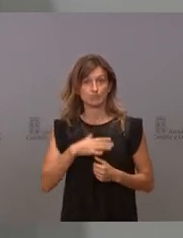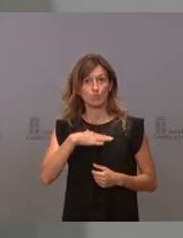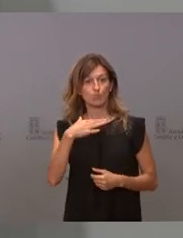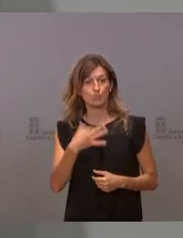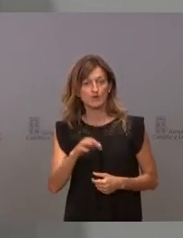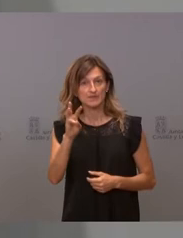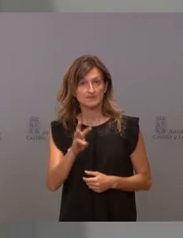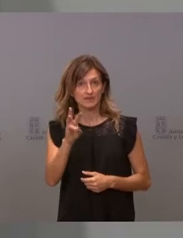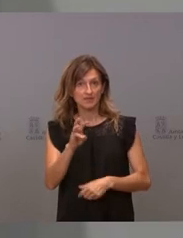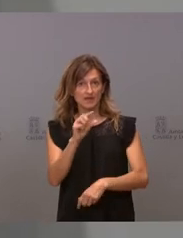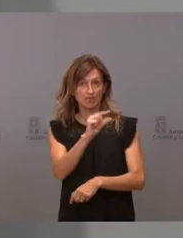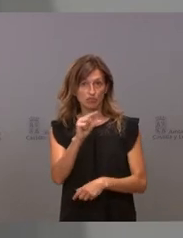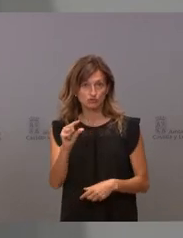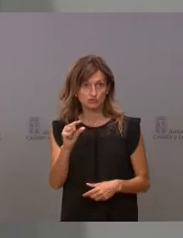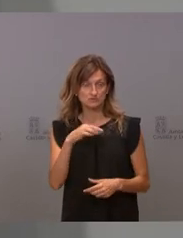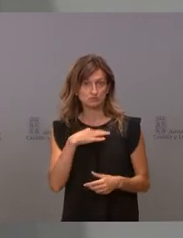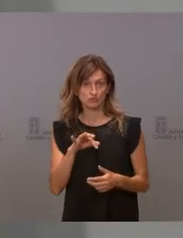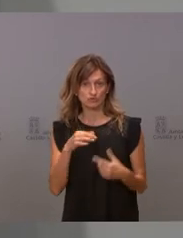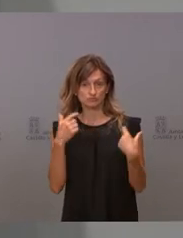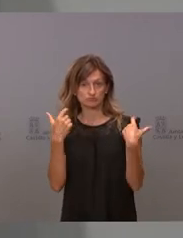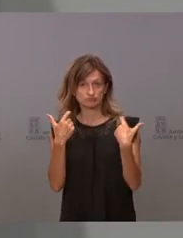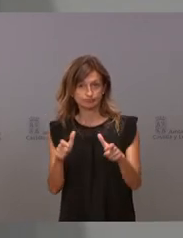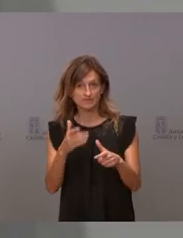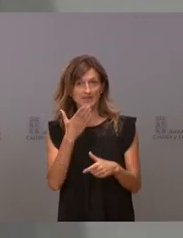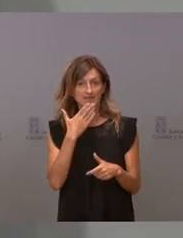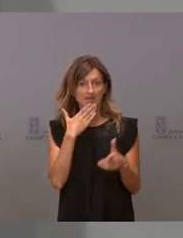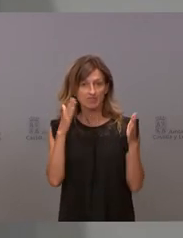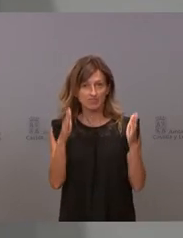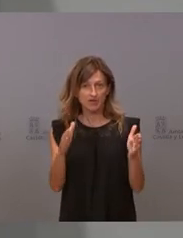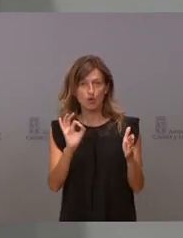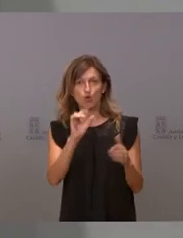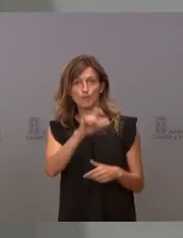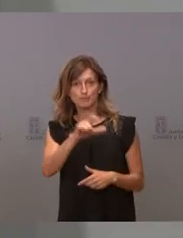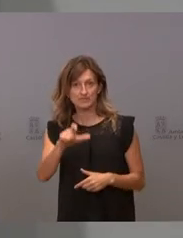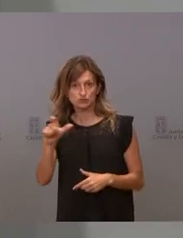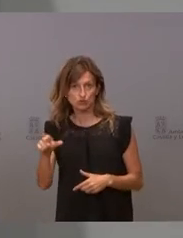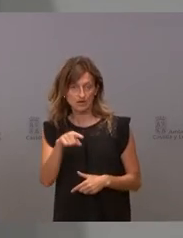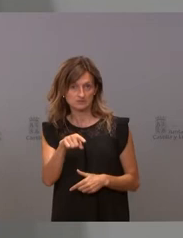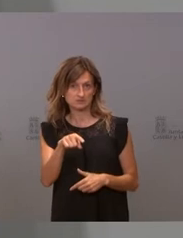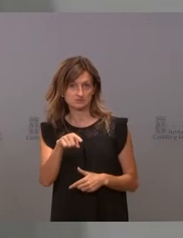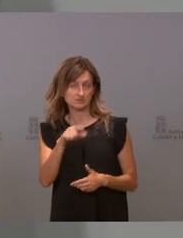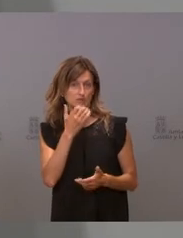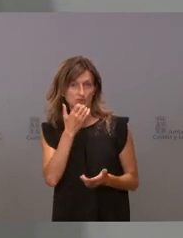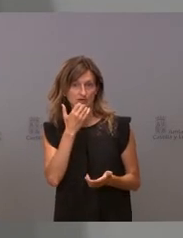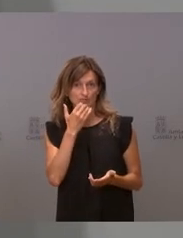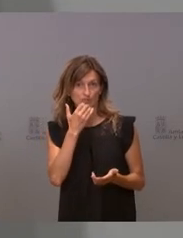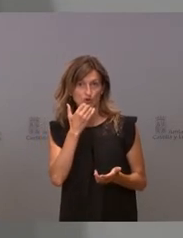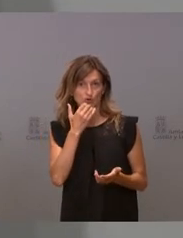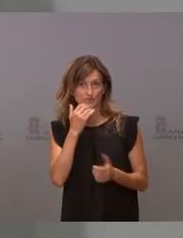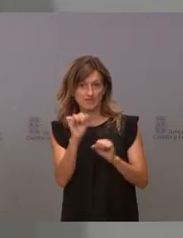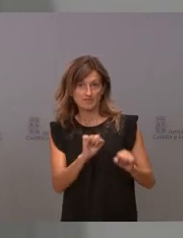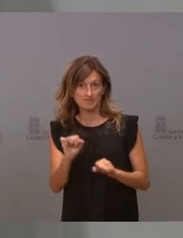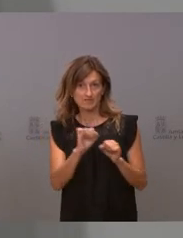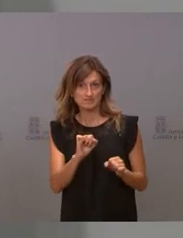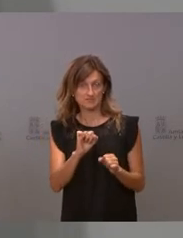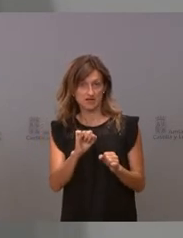tercera dosis se limite o rangos de edad a personas con mala respuesta inmunitaria por alguna